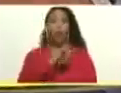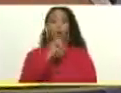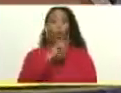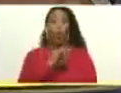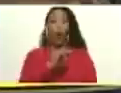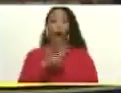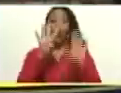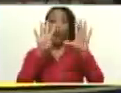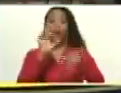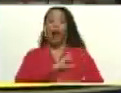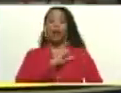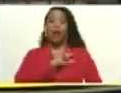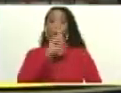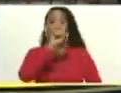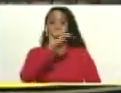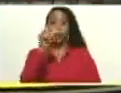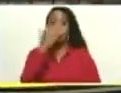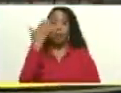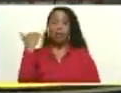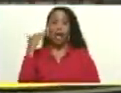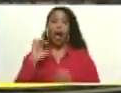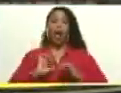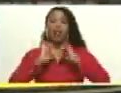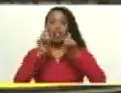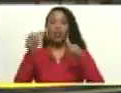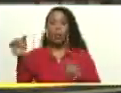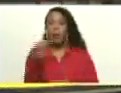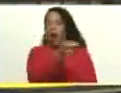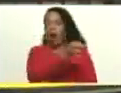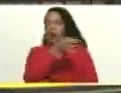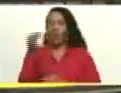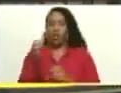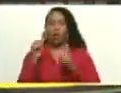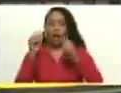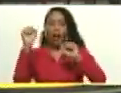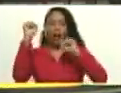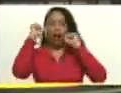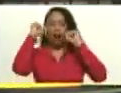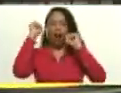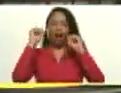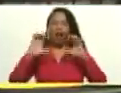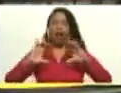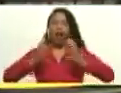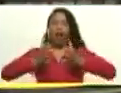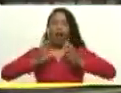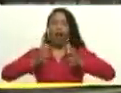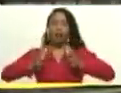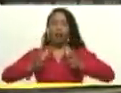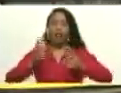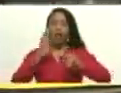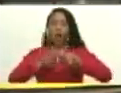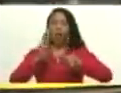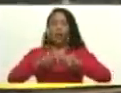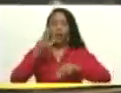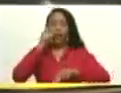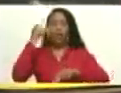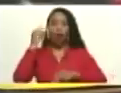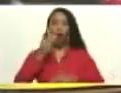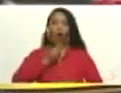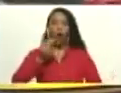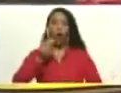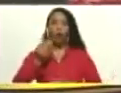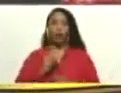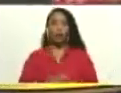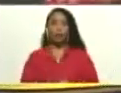9 de enero, hace una semana, inicio exitoso y victorioso de las clases de los niños, niños y de la juventud